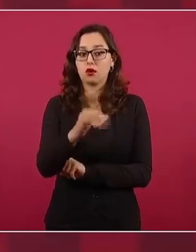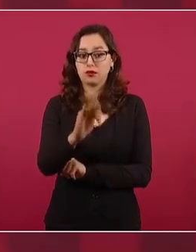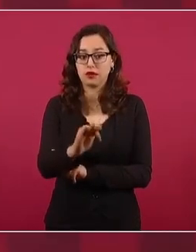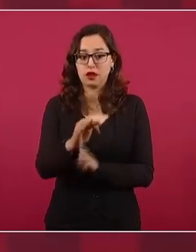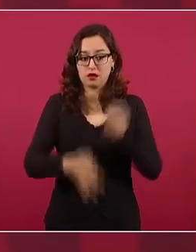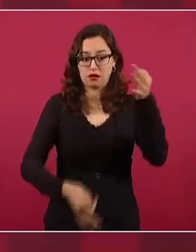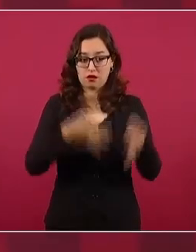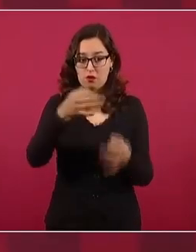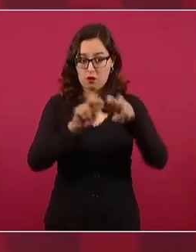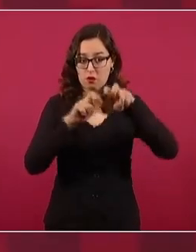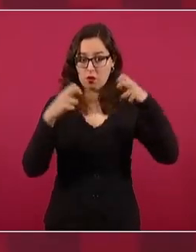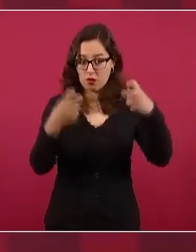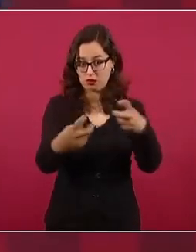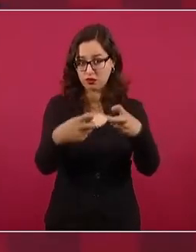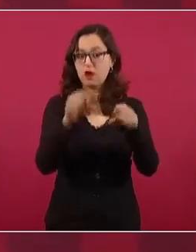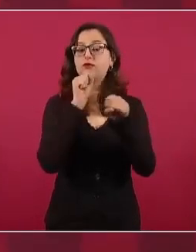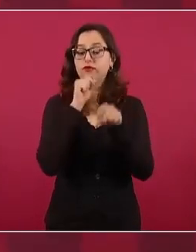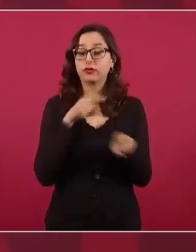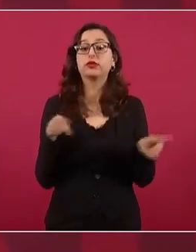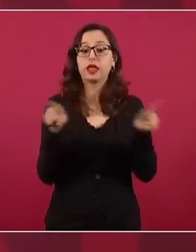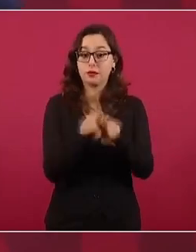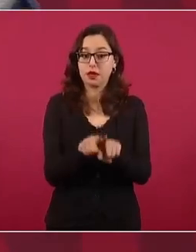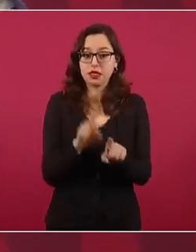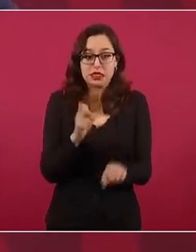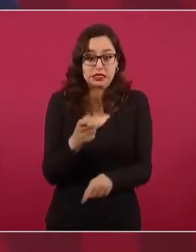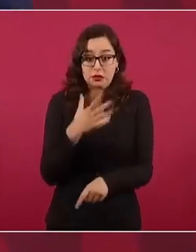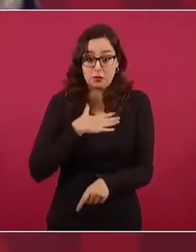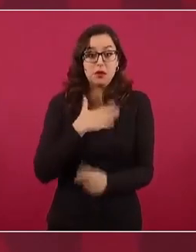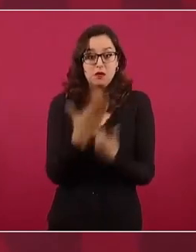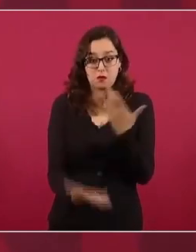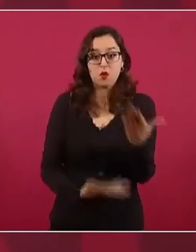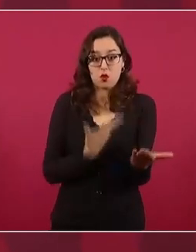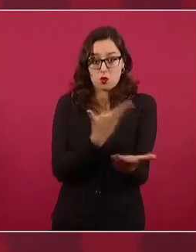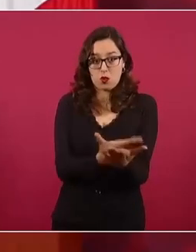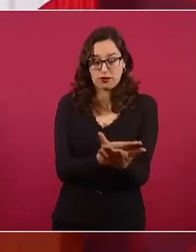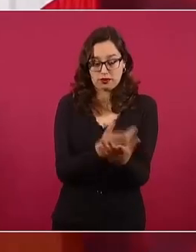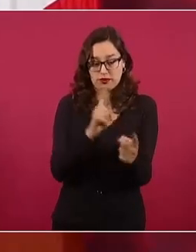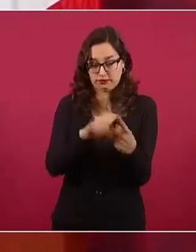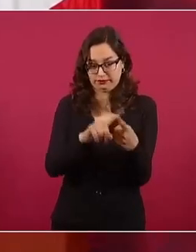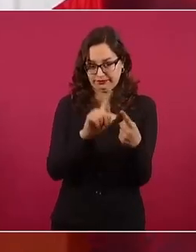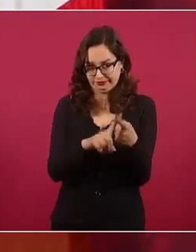Segundo, que ese órgano autónomo, independiente,